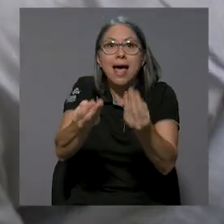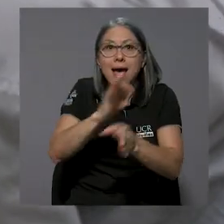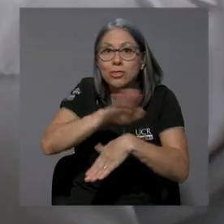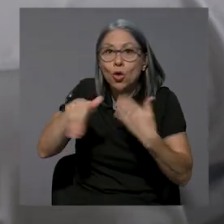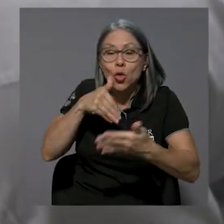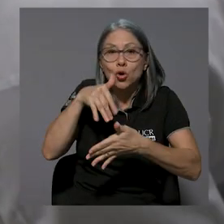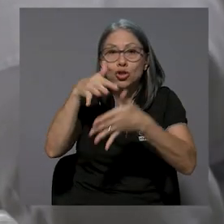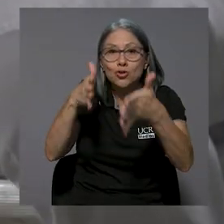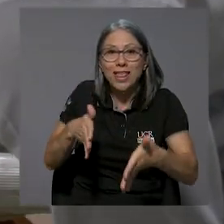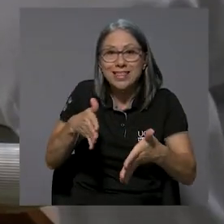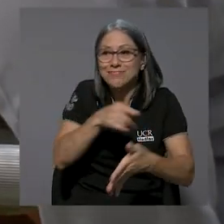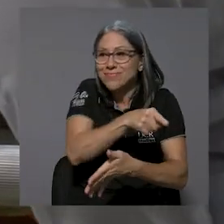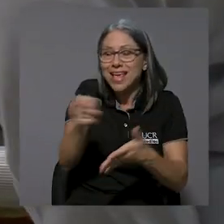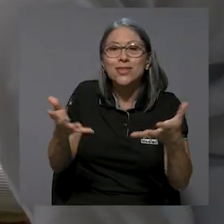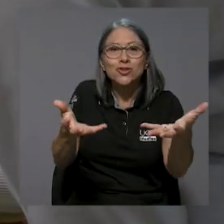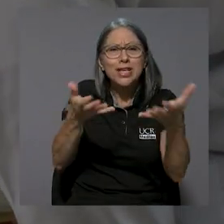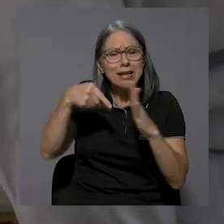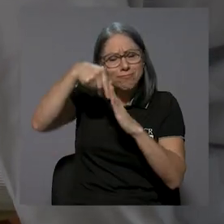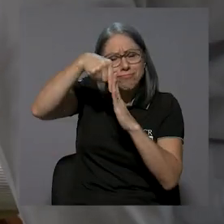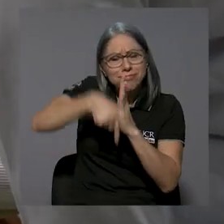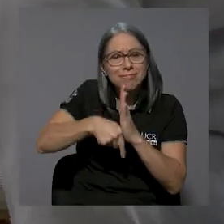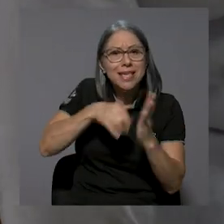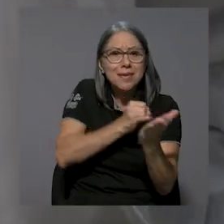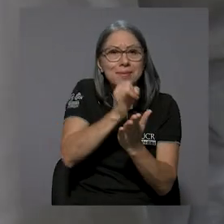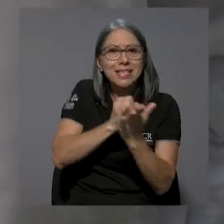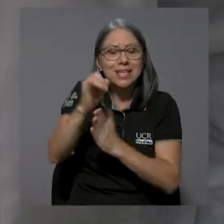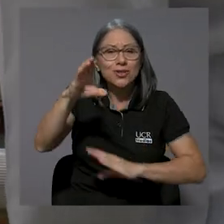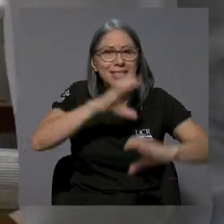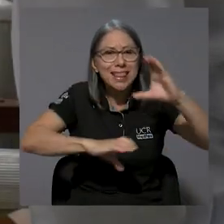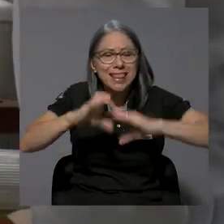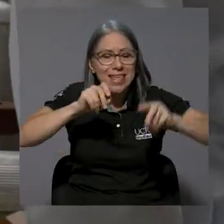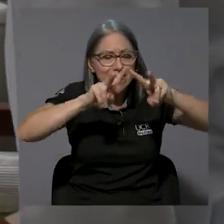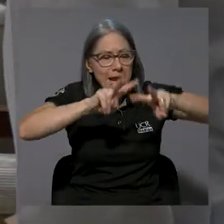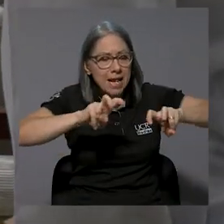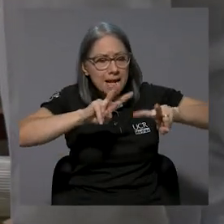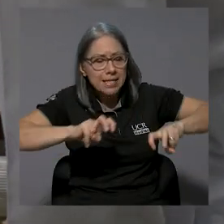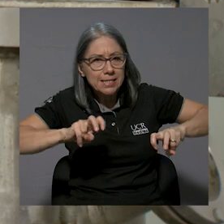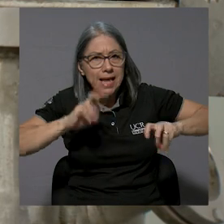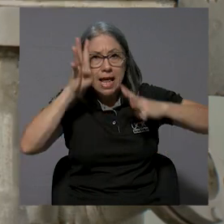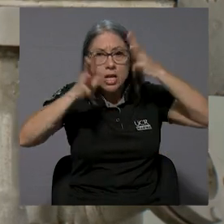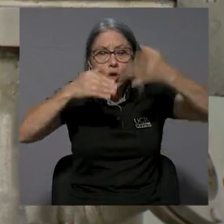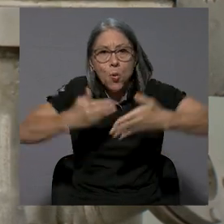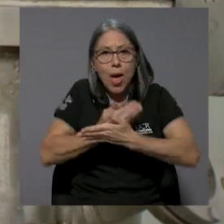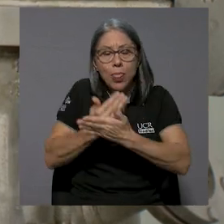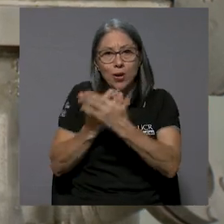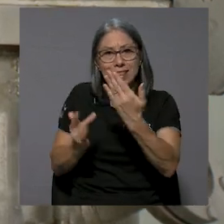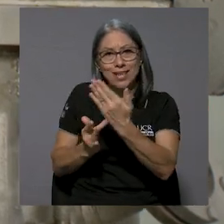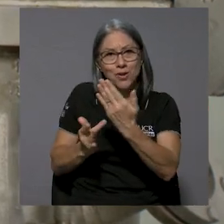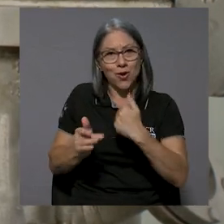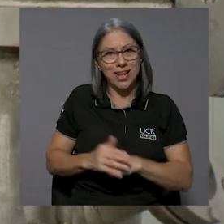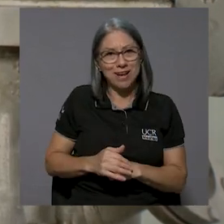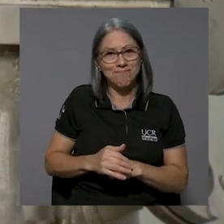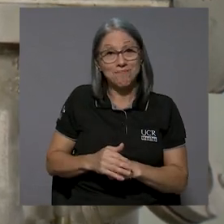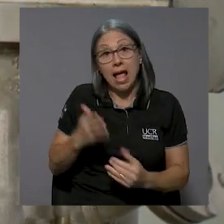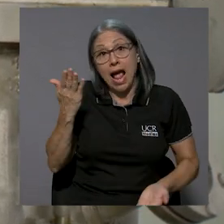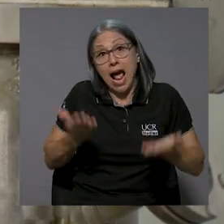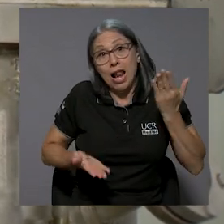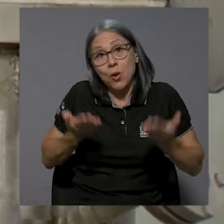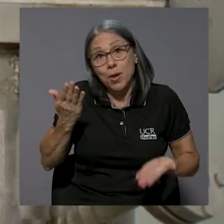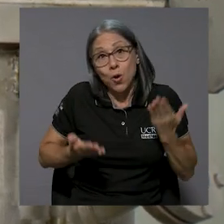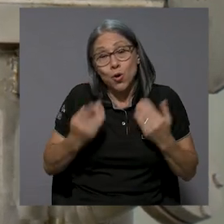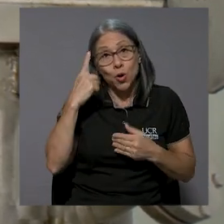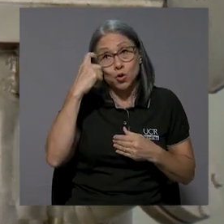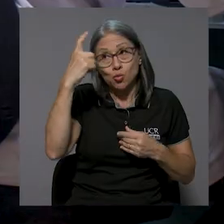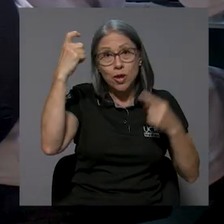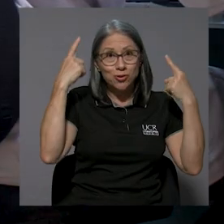estudiantes, quienes buscan adentrarse en la investigación científica, analítica, innovadora y tecnológica. A